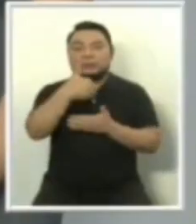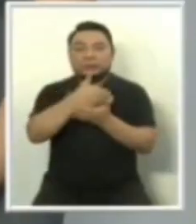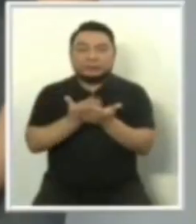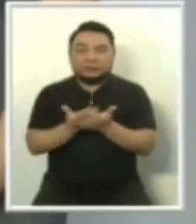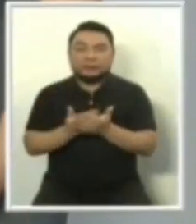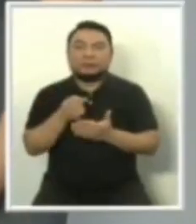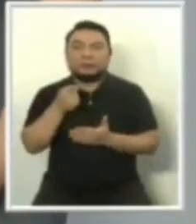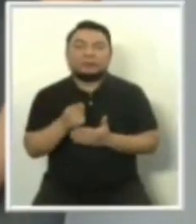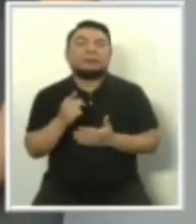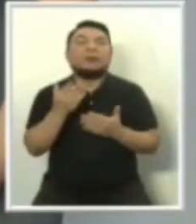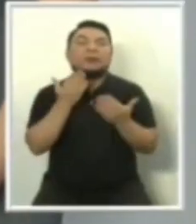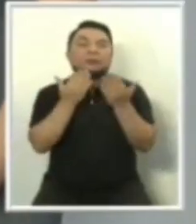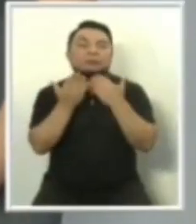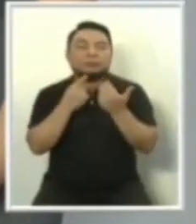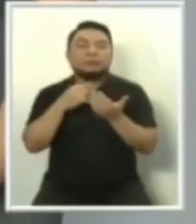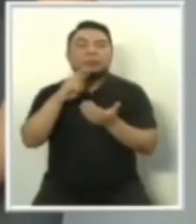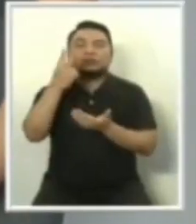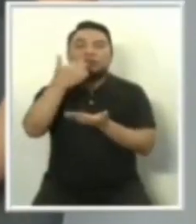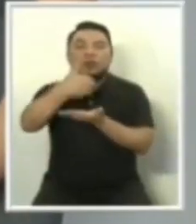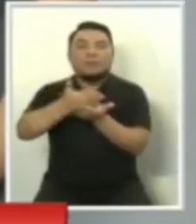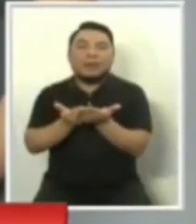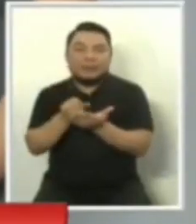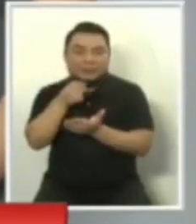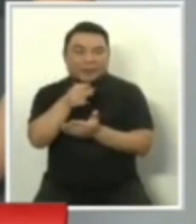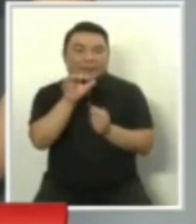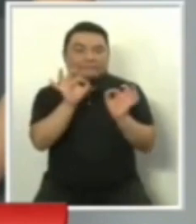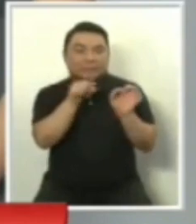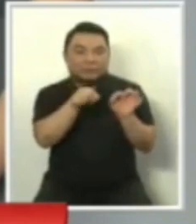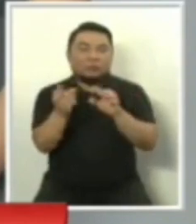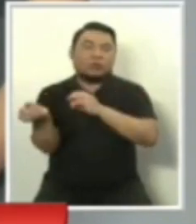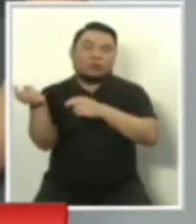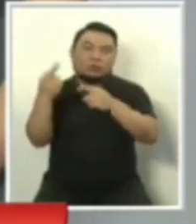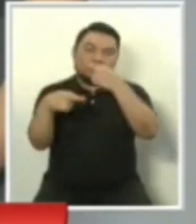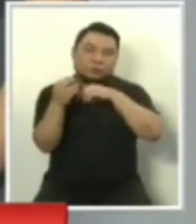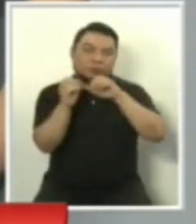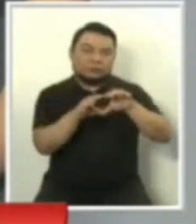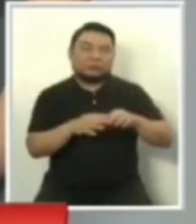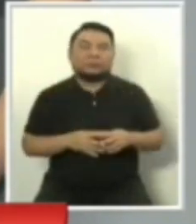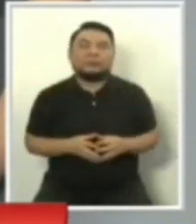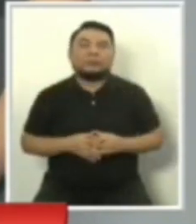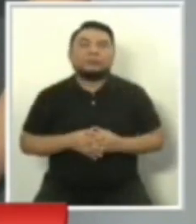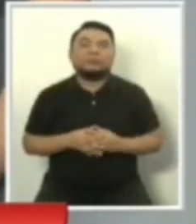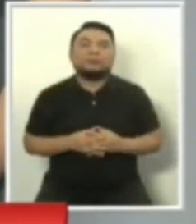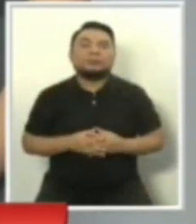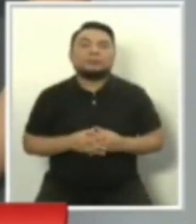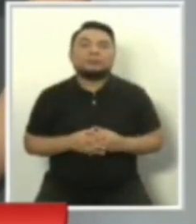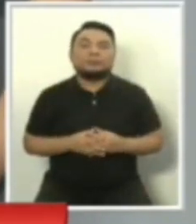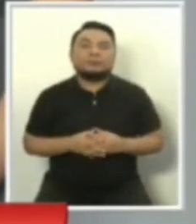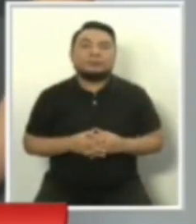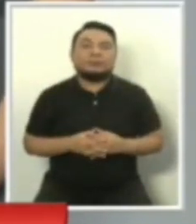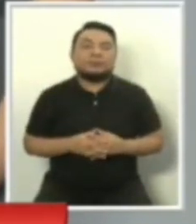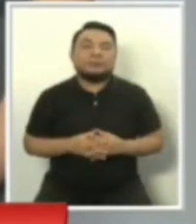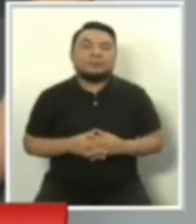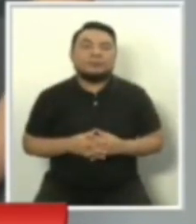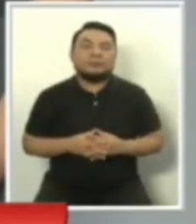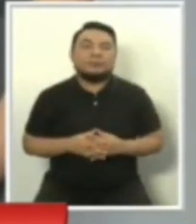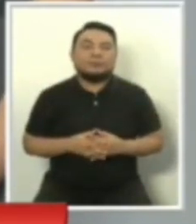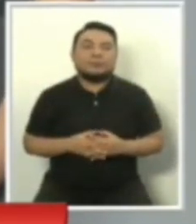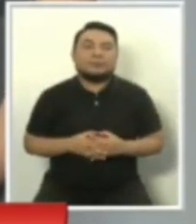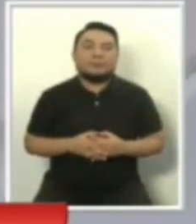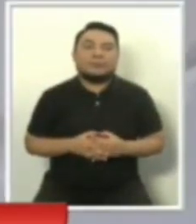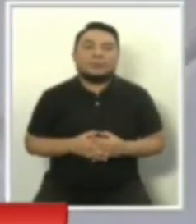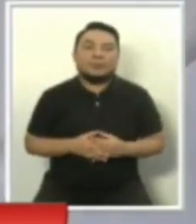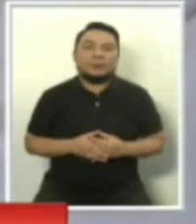de esta segunda fecha del debate presidencial. Retornan los bolillos al bolillero. Este segundo